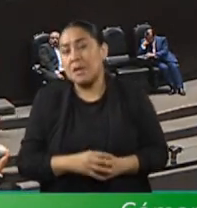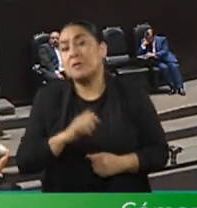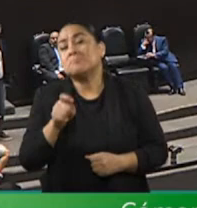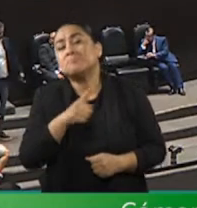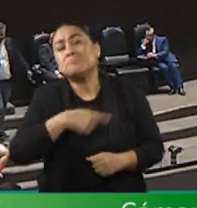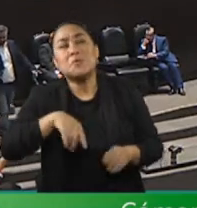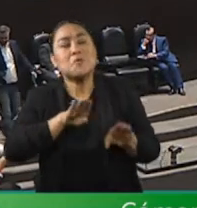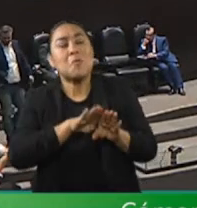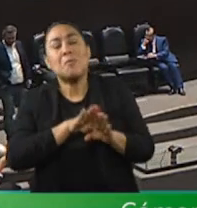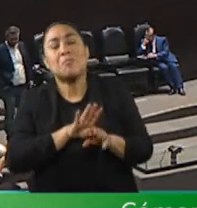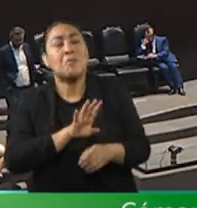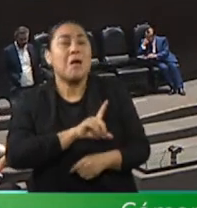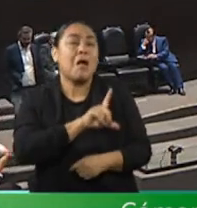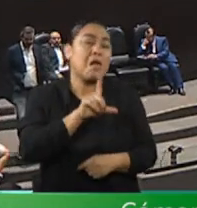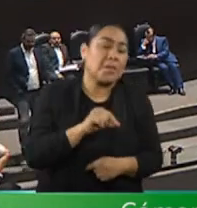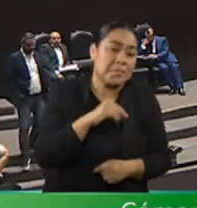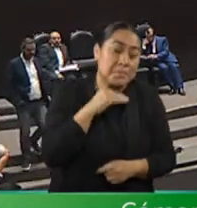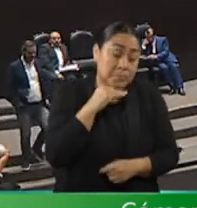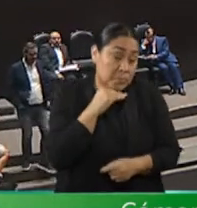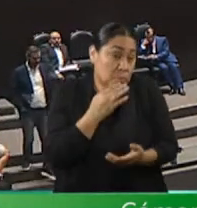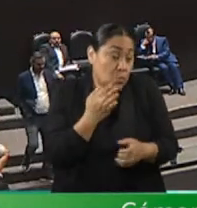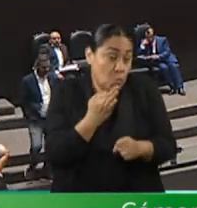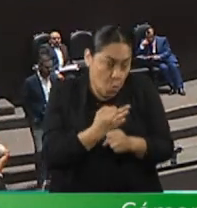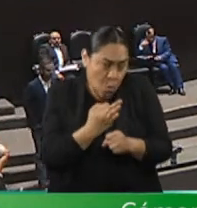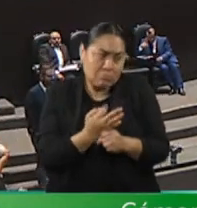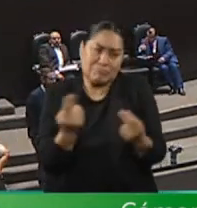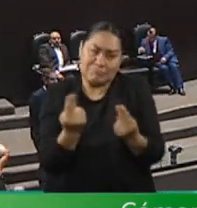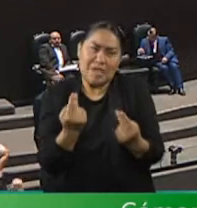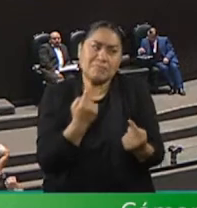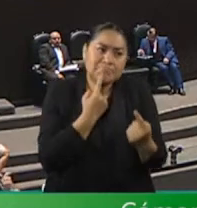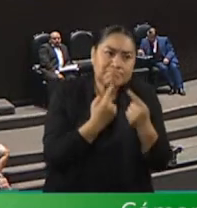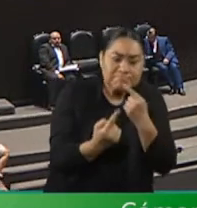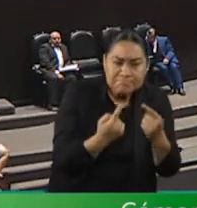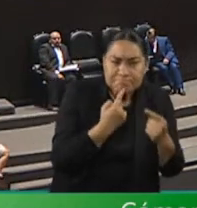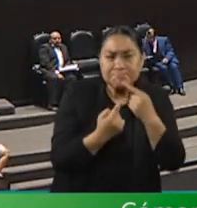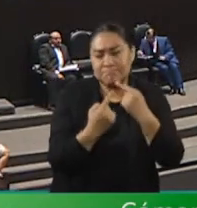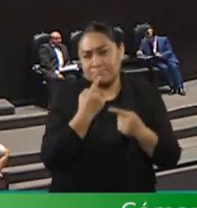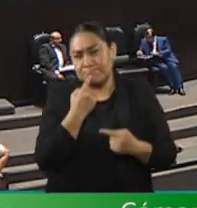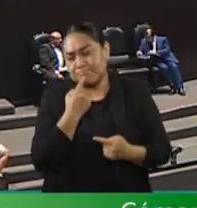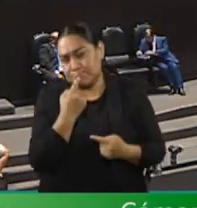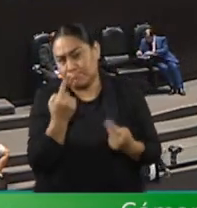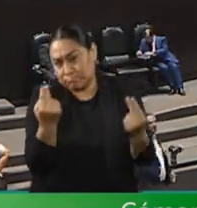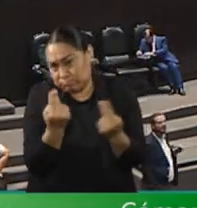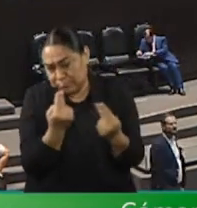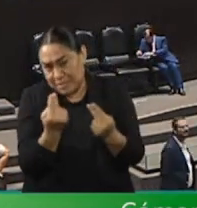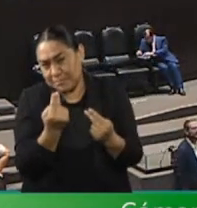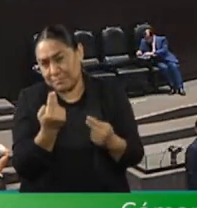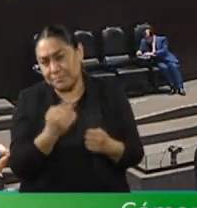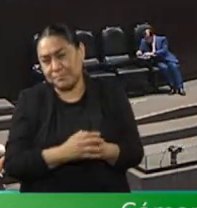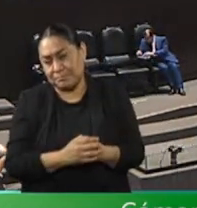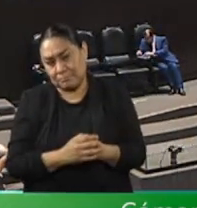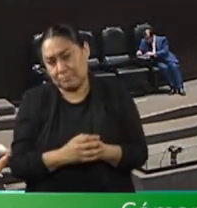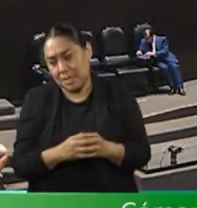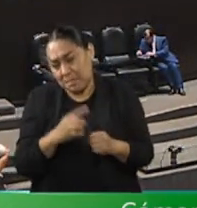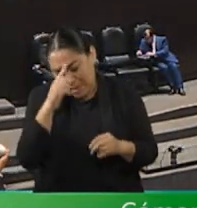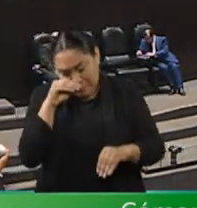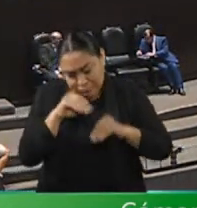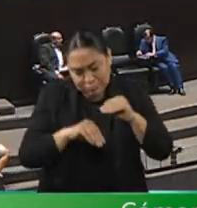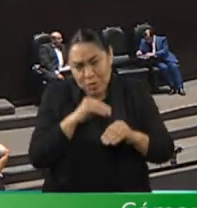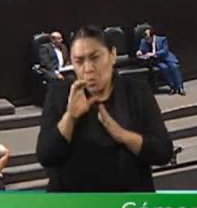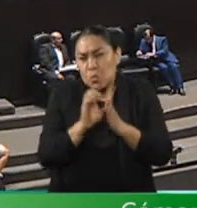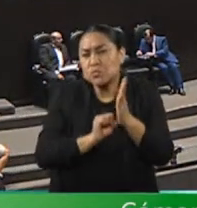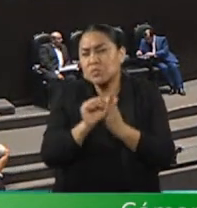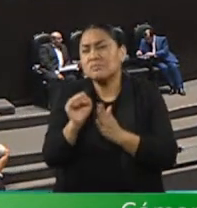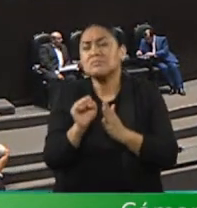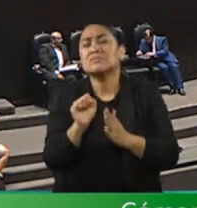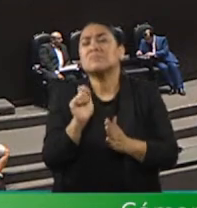que es empezar a dialogar y empezar a plasmar en nuestros ordenamientos, particularmente en la Constitución, un